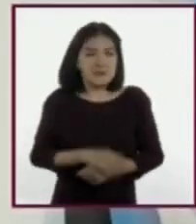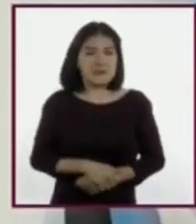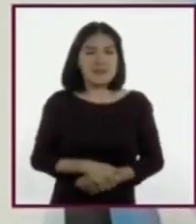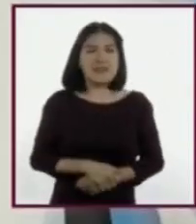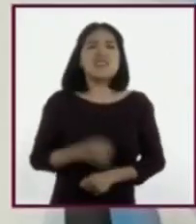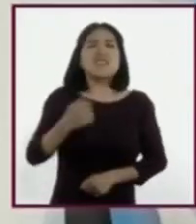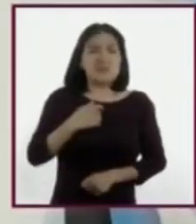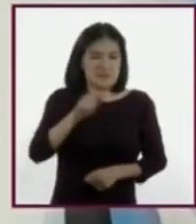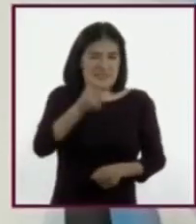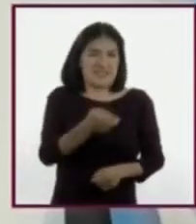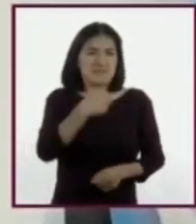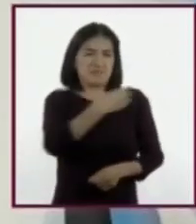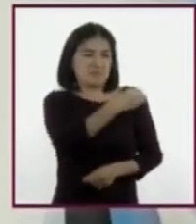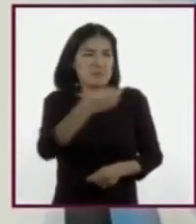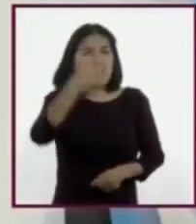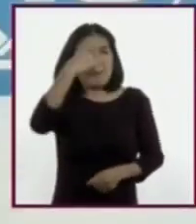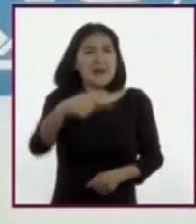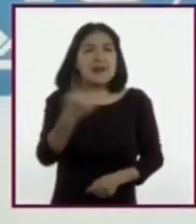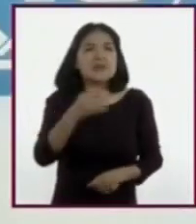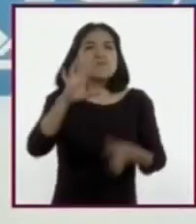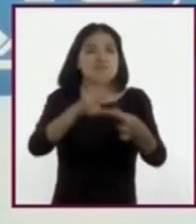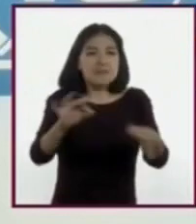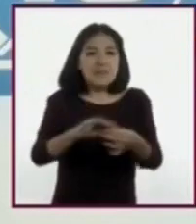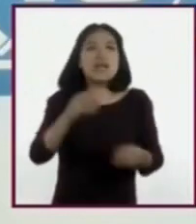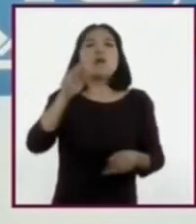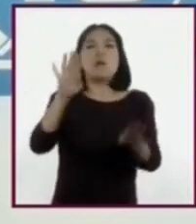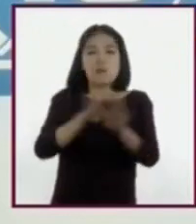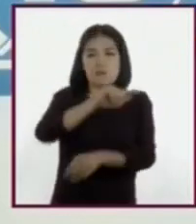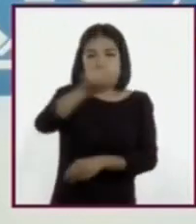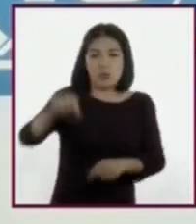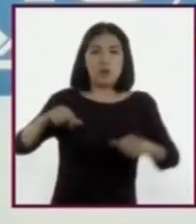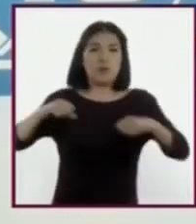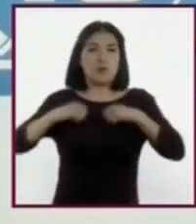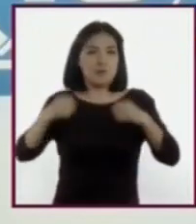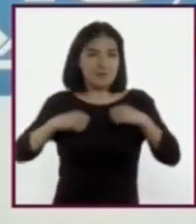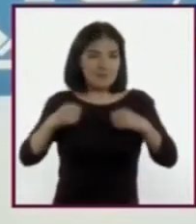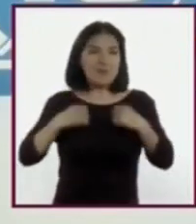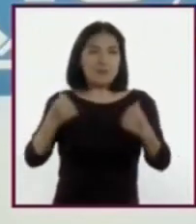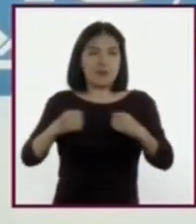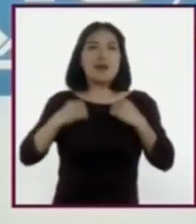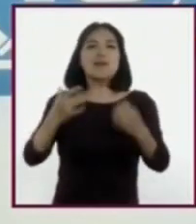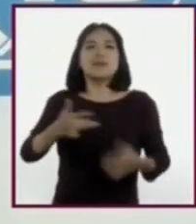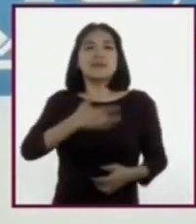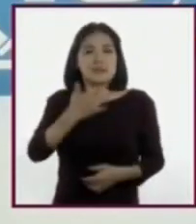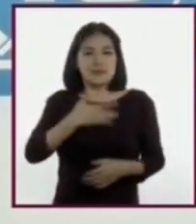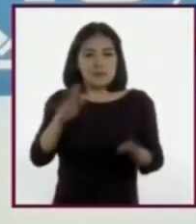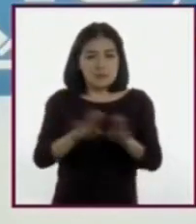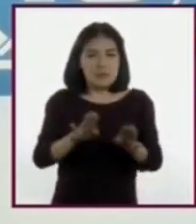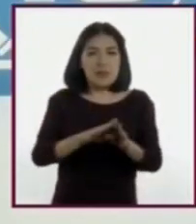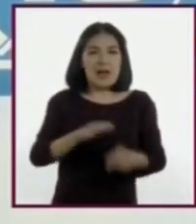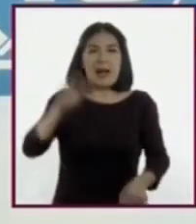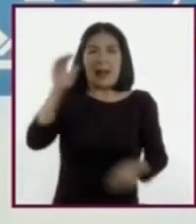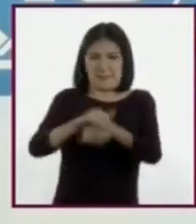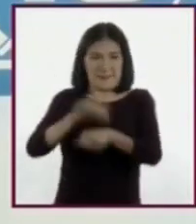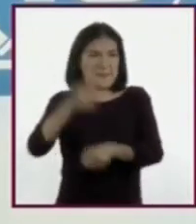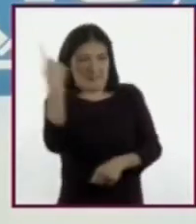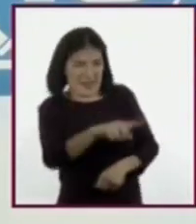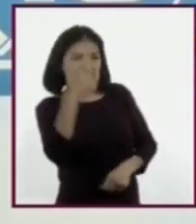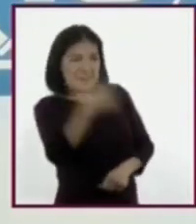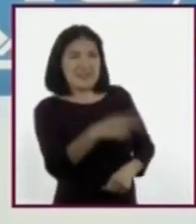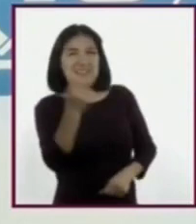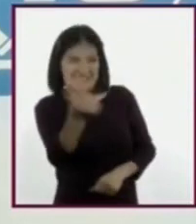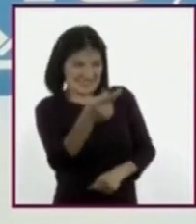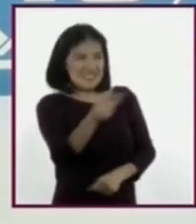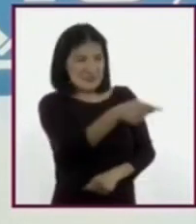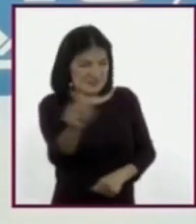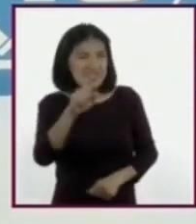refiero? Un elemento que orilla a muchos jóvenes a iniciar una vida sexual es la presión de los amigos. El que dirán,